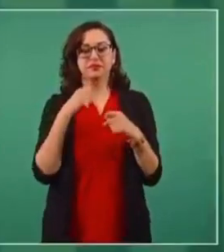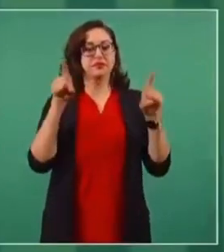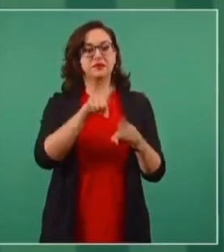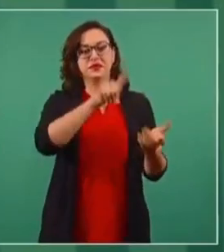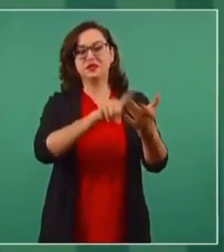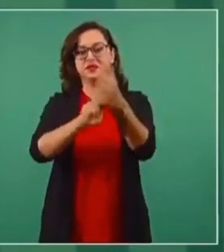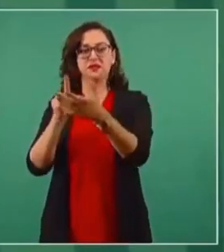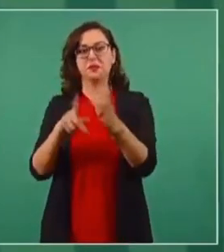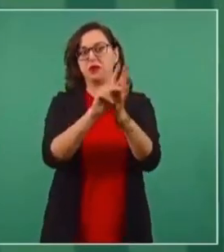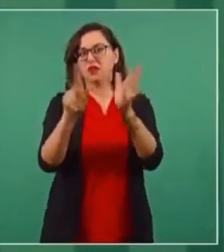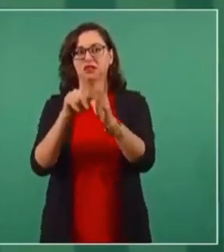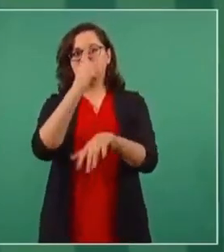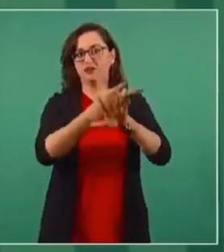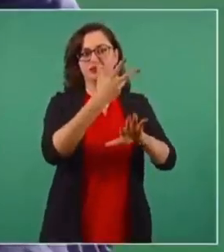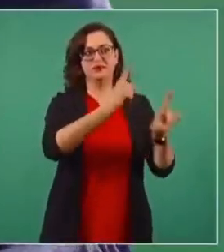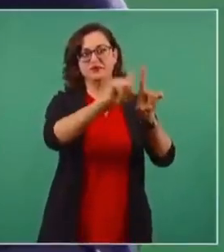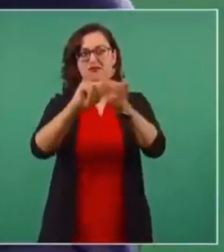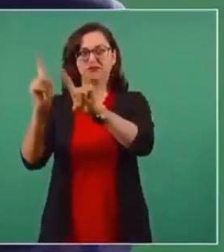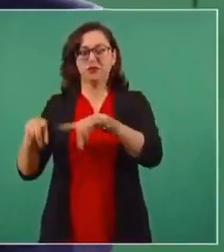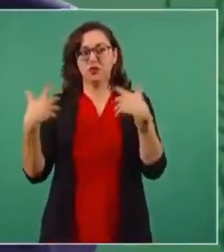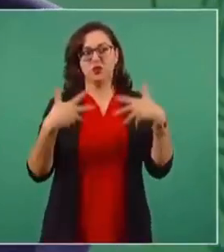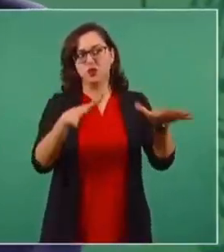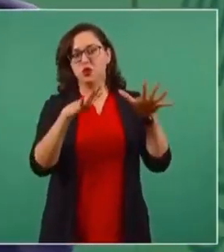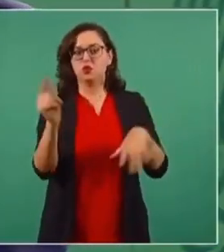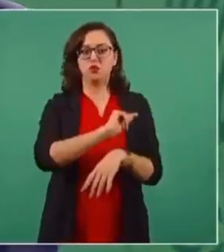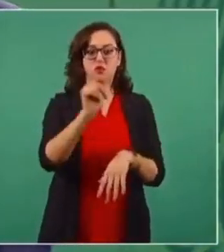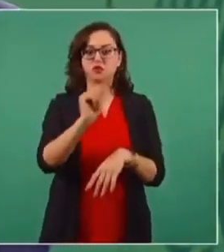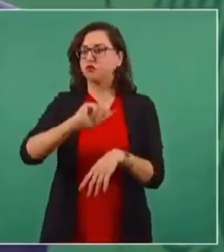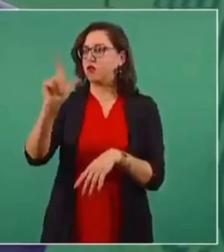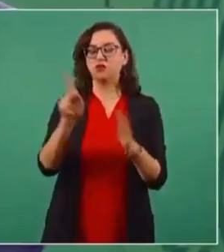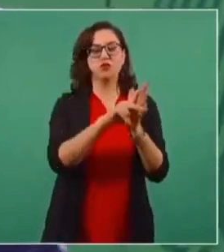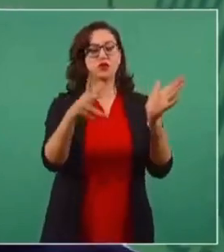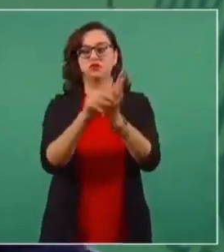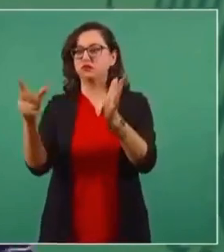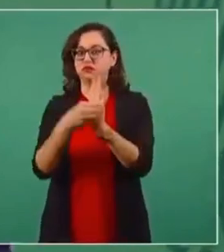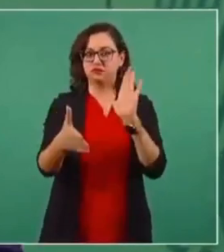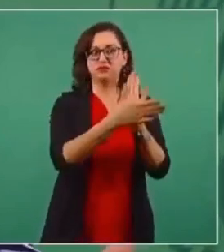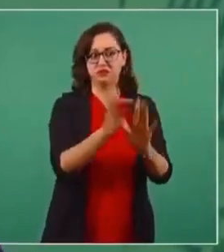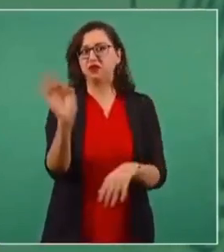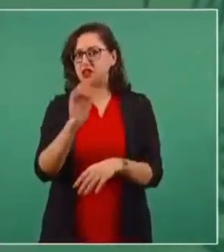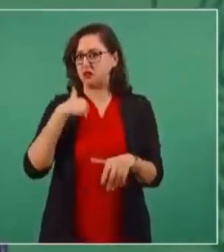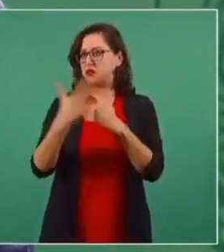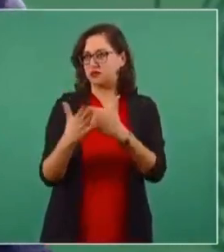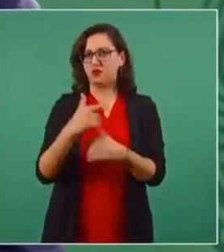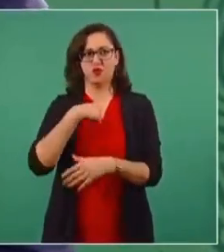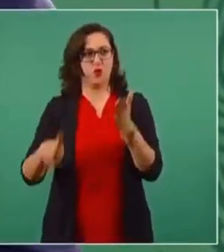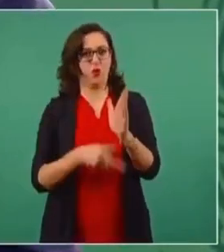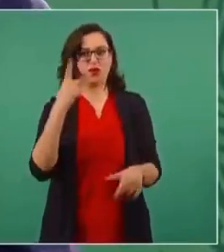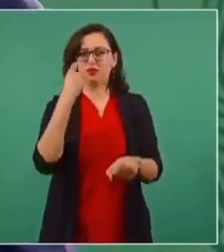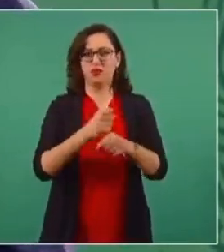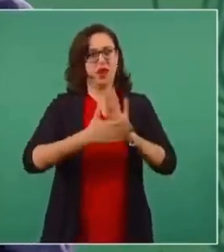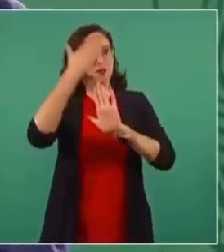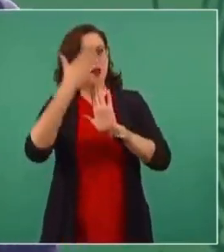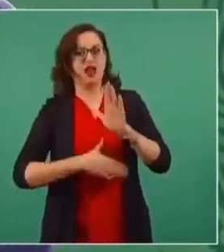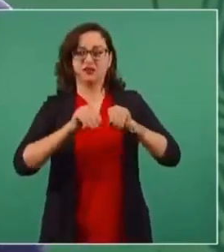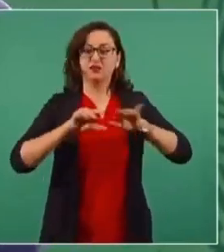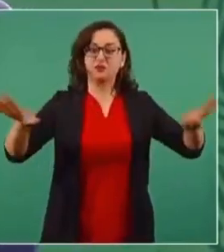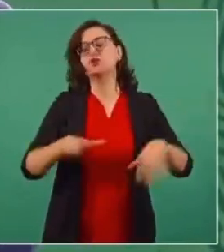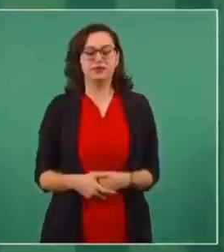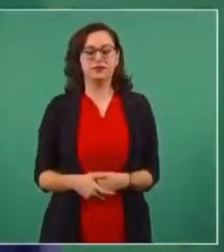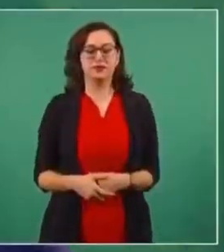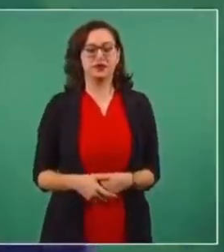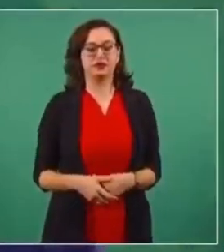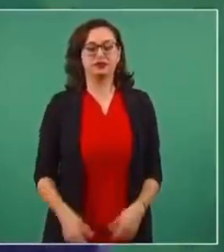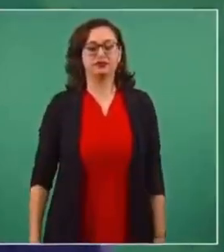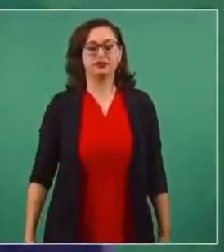Washington Post o Wall Street Journal, porque ya no les alcanza con los de aquí.